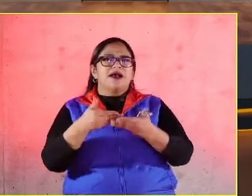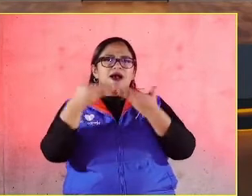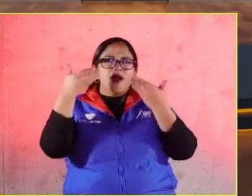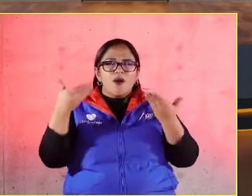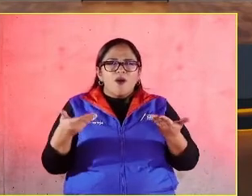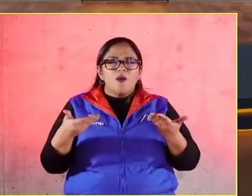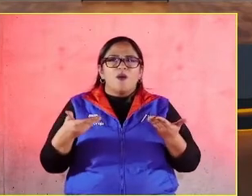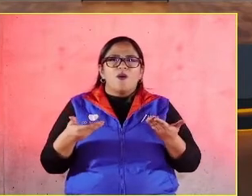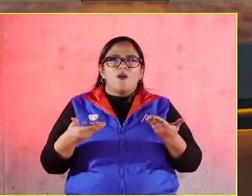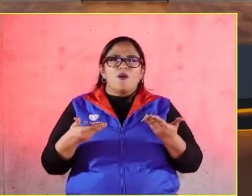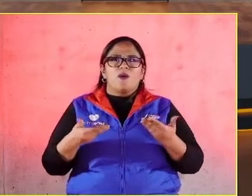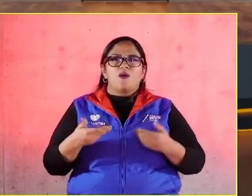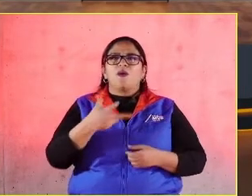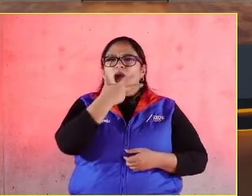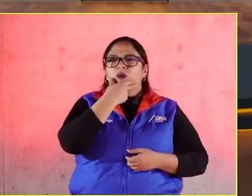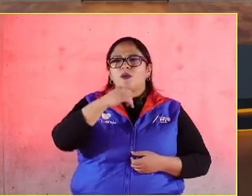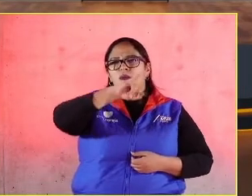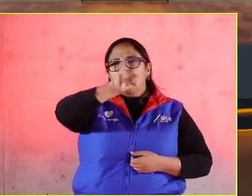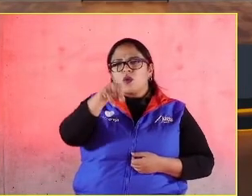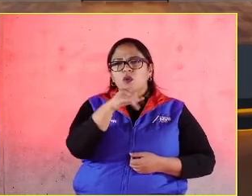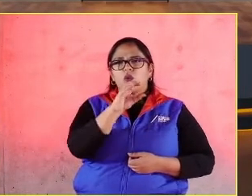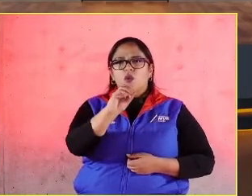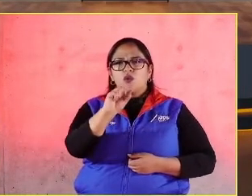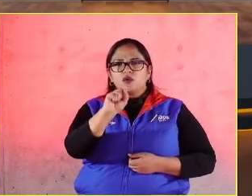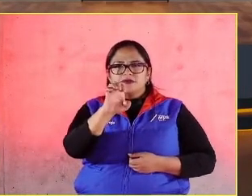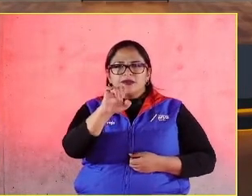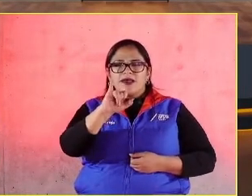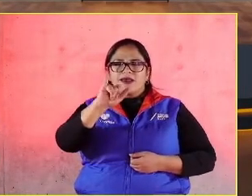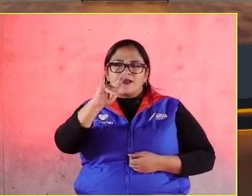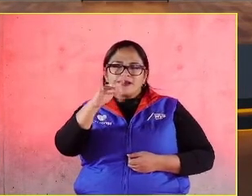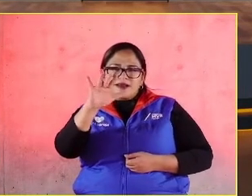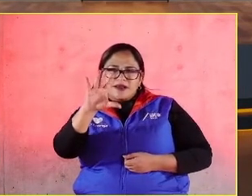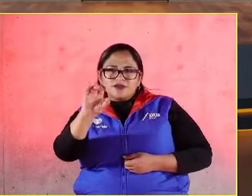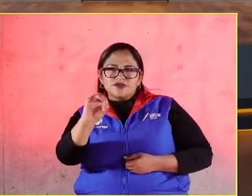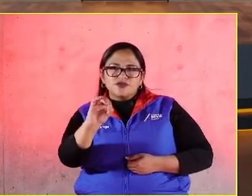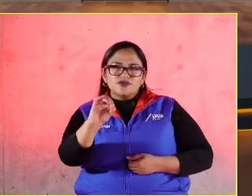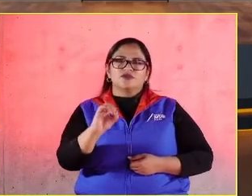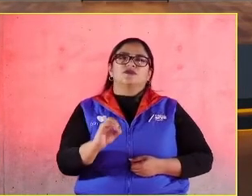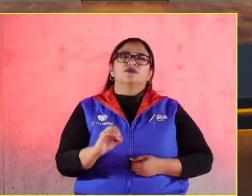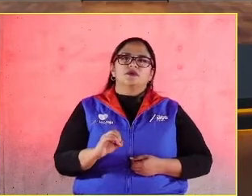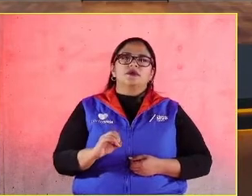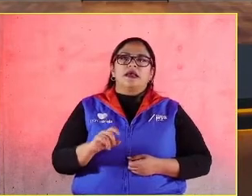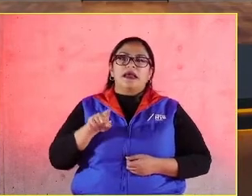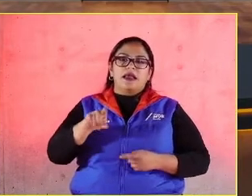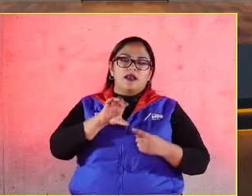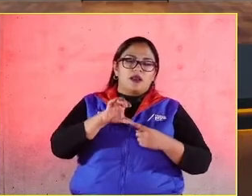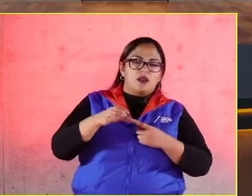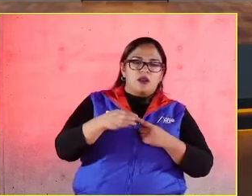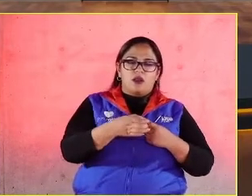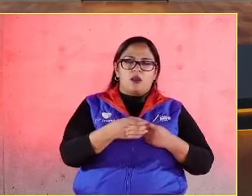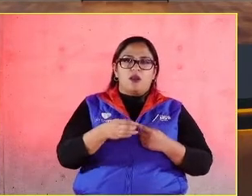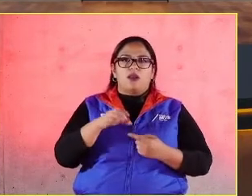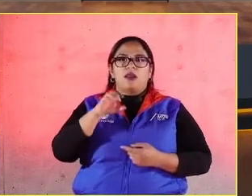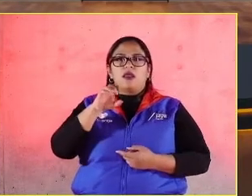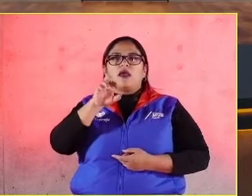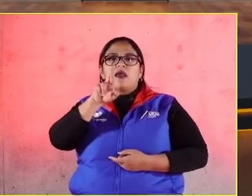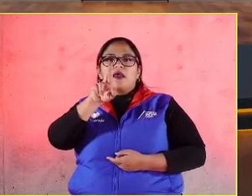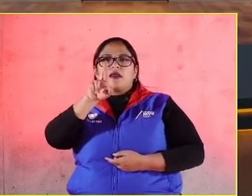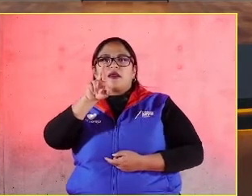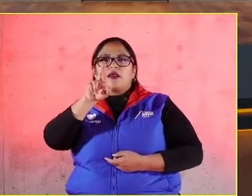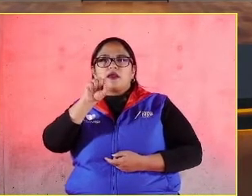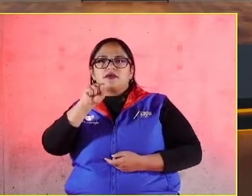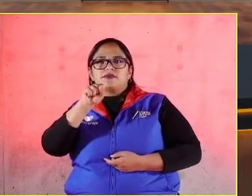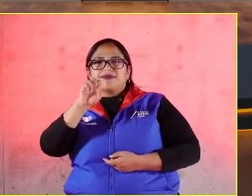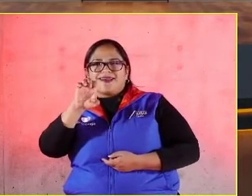bienvenida a José Ignacio Nicolás Gutiérrez, consejero presidente del Comité RSE de CEMEFI,